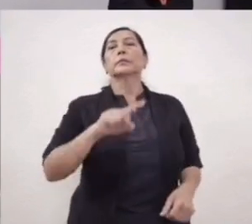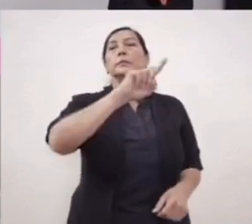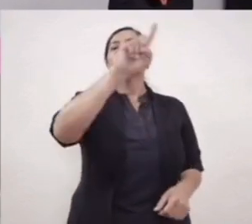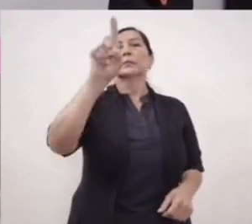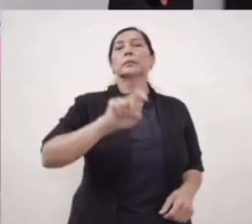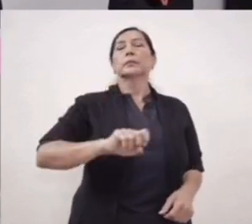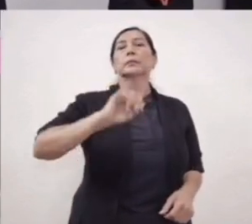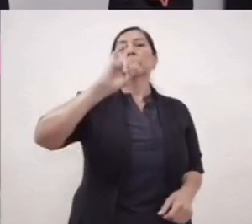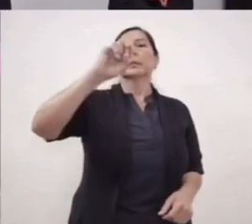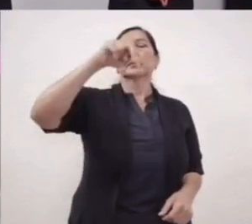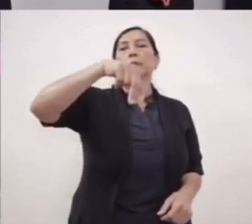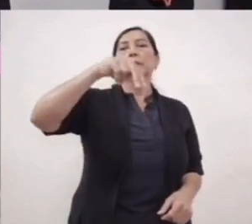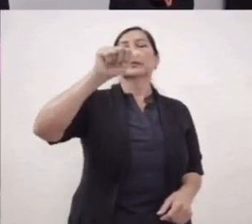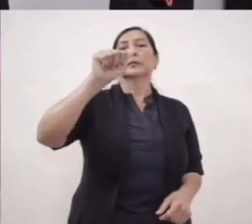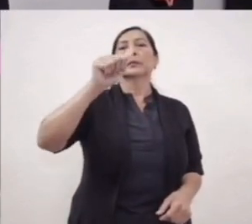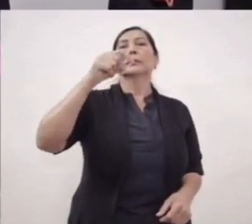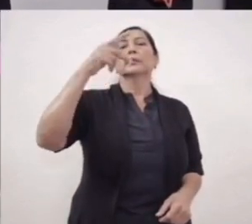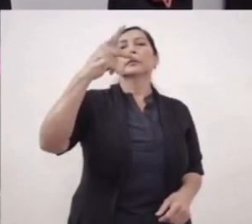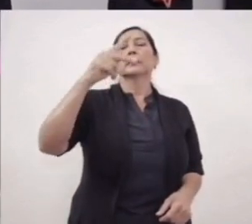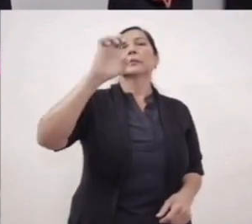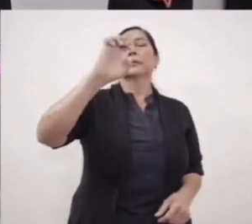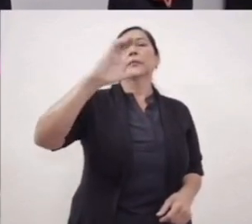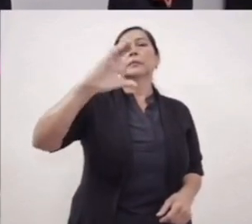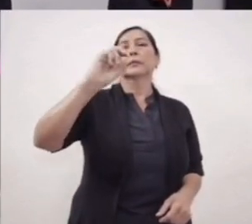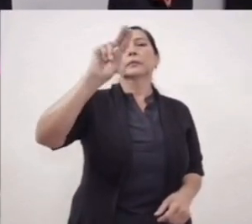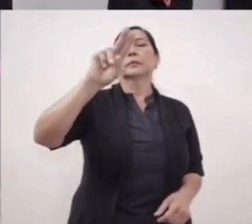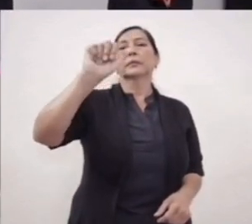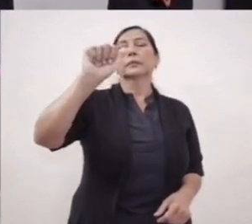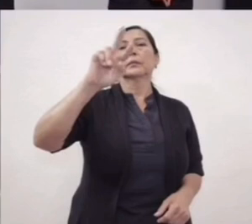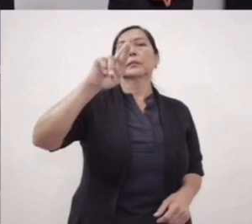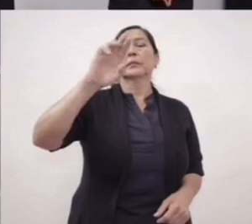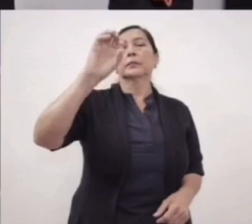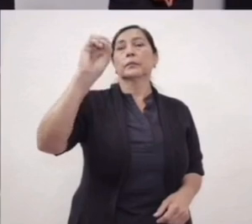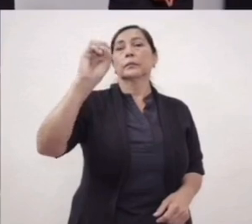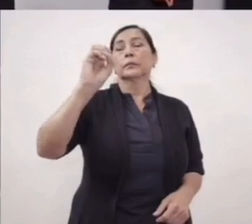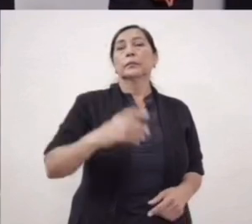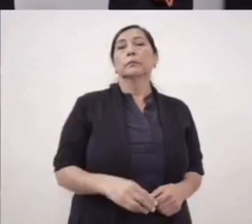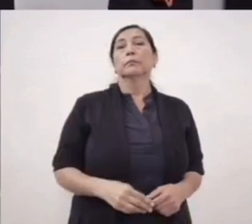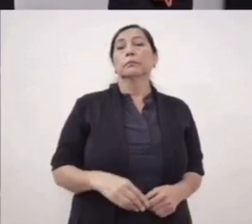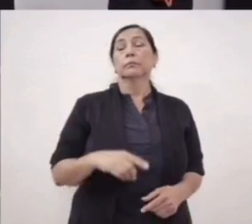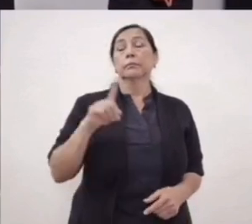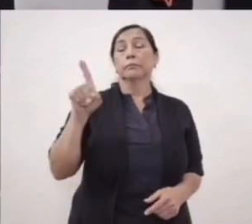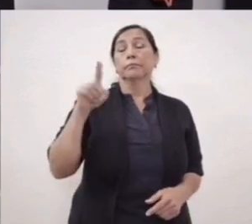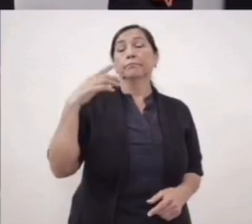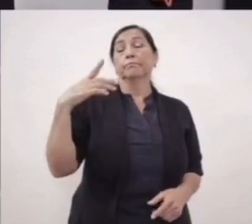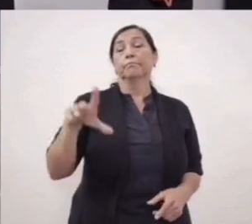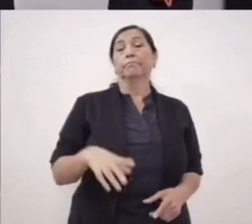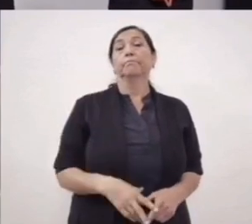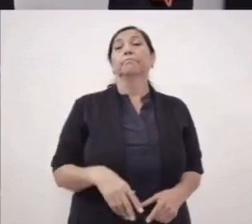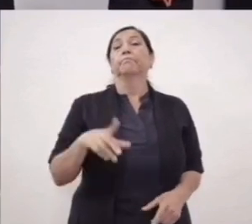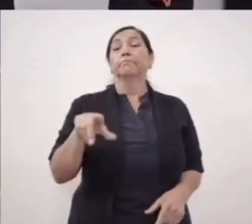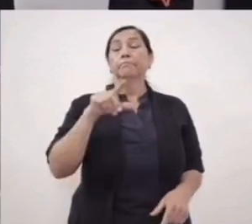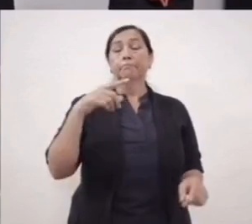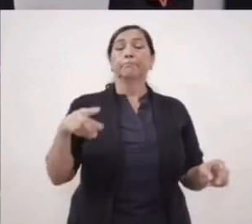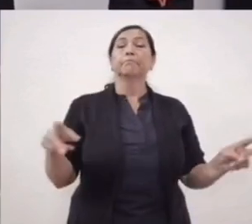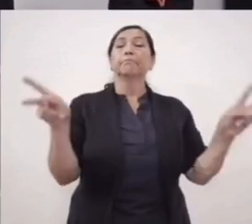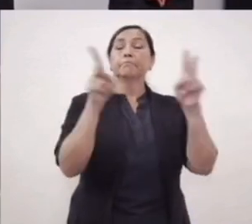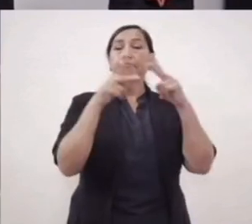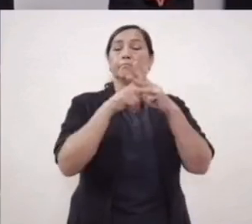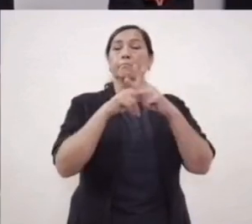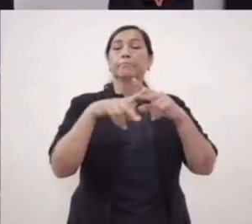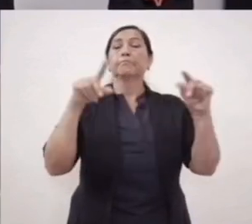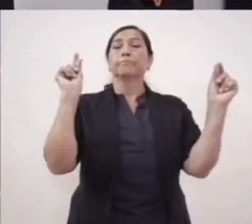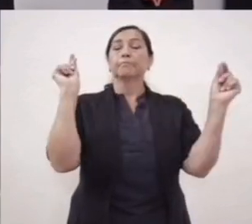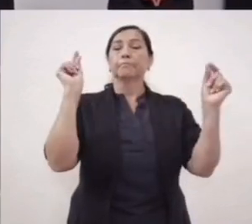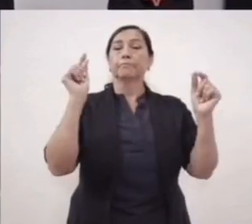Lamentamos, lamentable lo ocurrido ayer en este palenque clandestino, en este